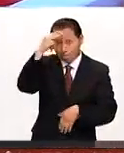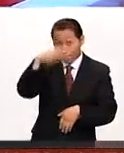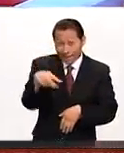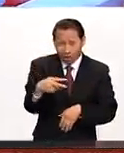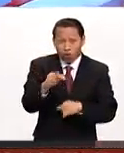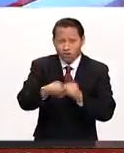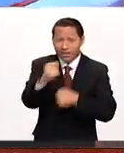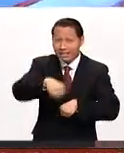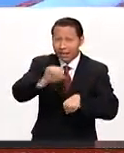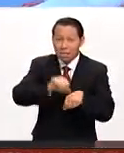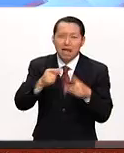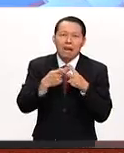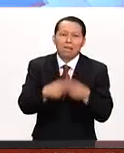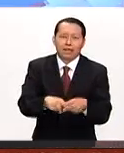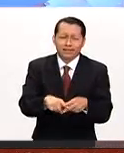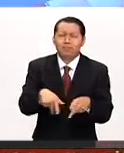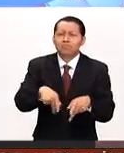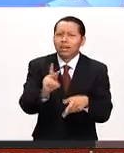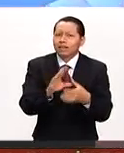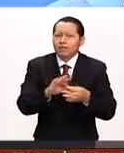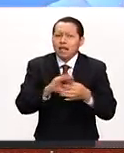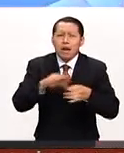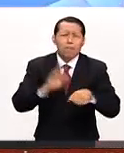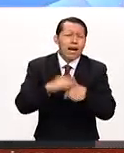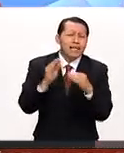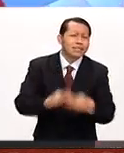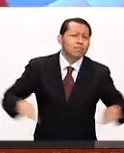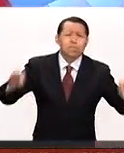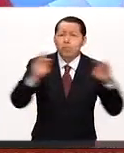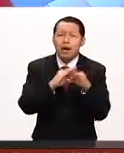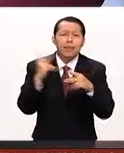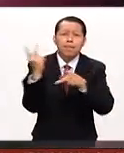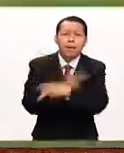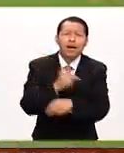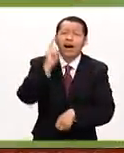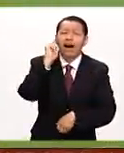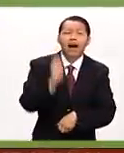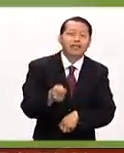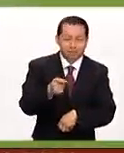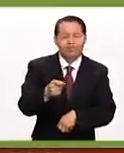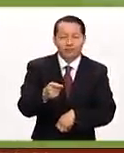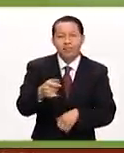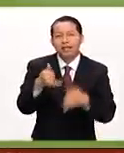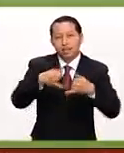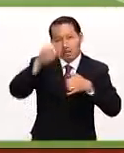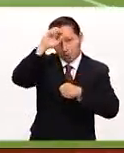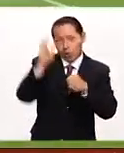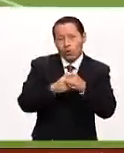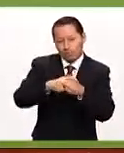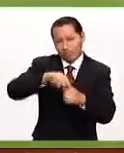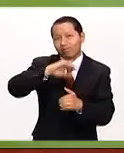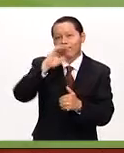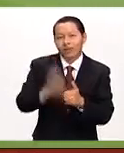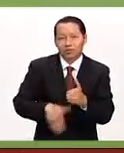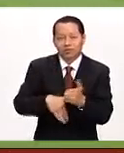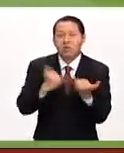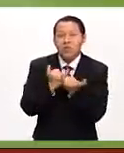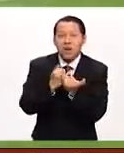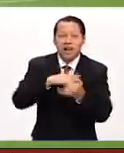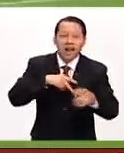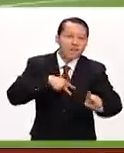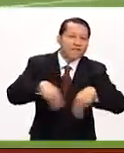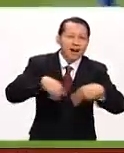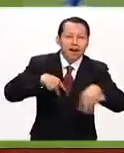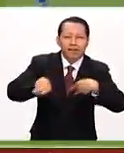este fin de semana, ¿eh? Sin embargo, tenemos que hablar de lo más importante que sucedió, que es la Eurocopa que llegó a su fin, con un partido el